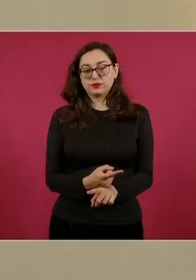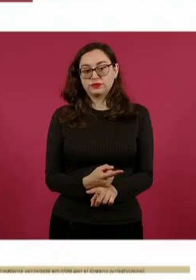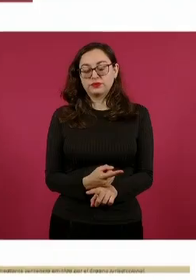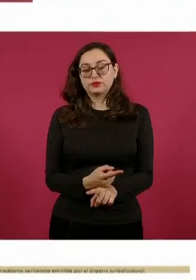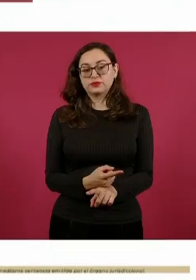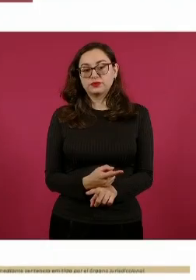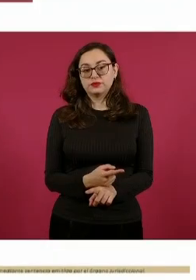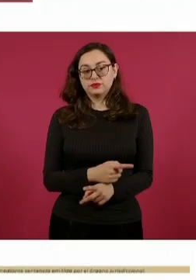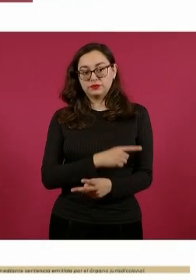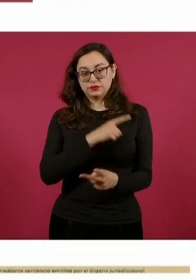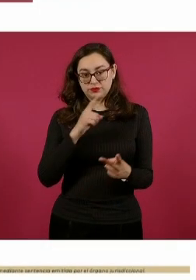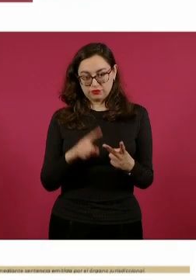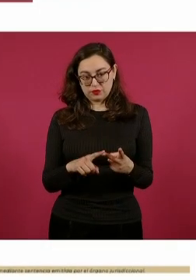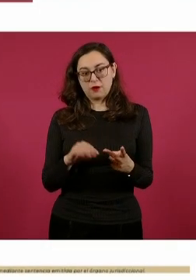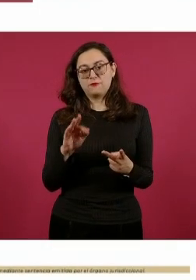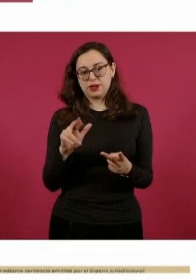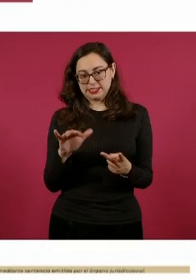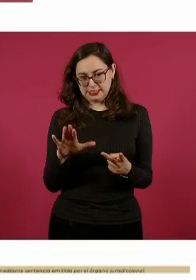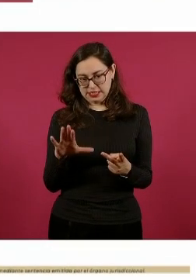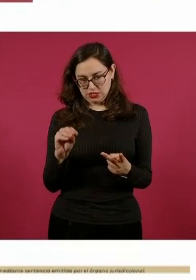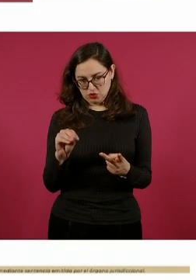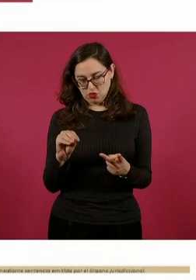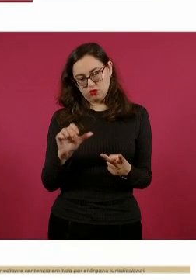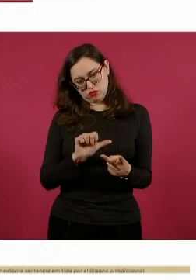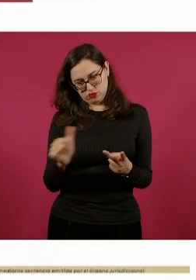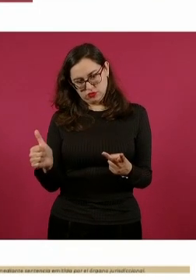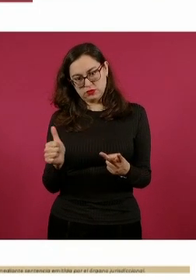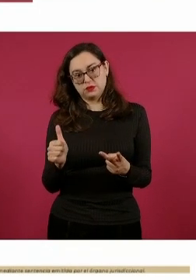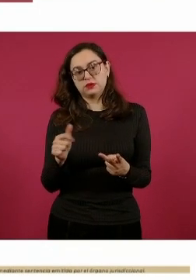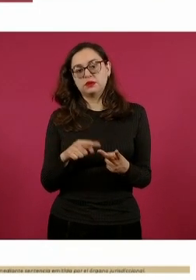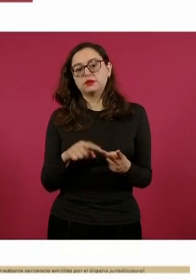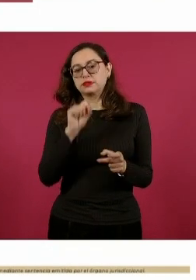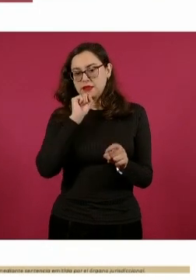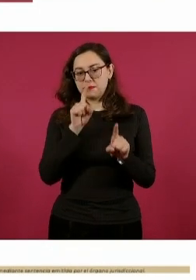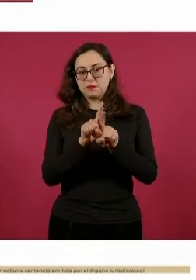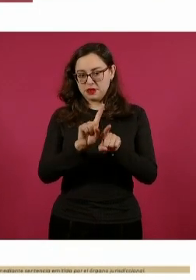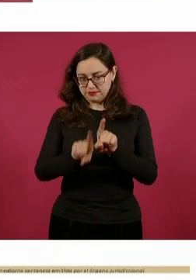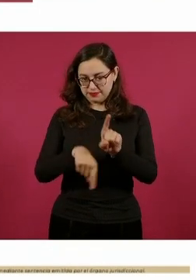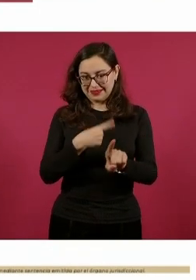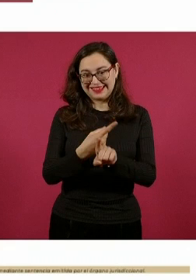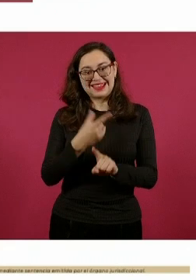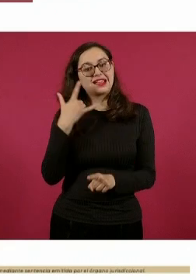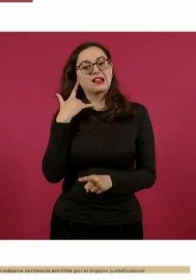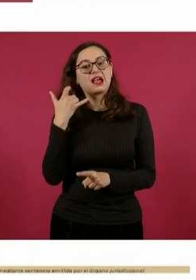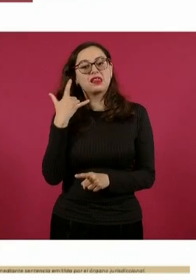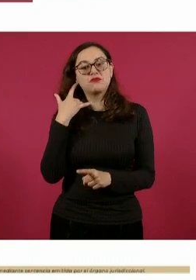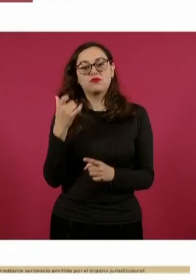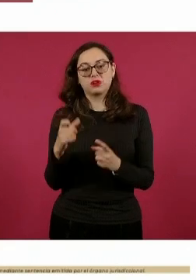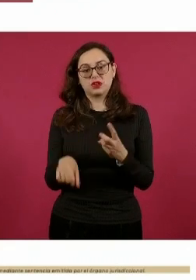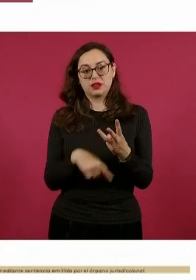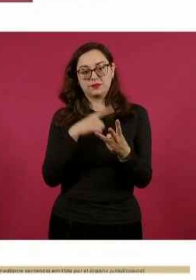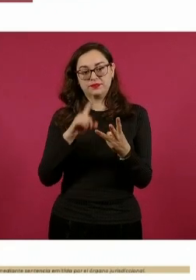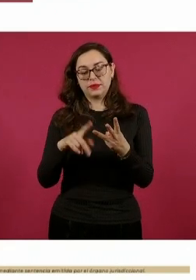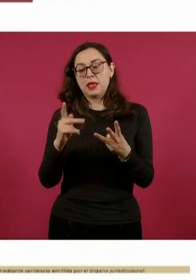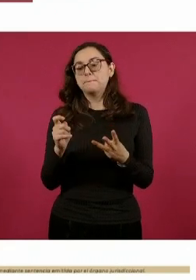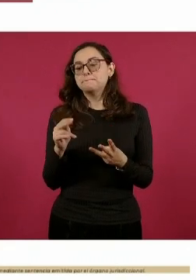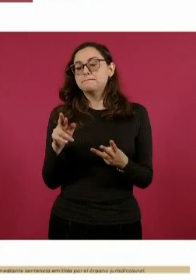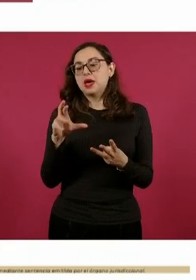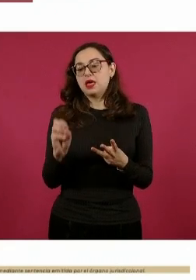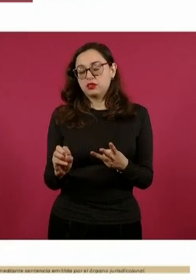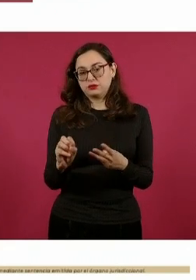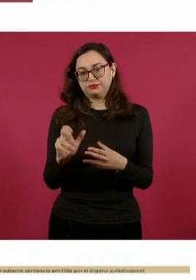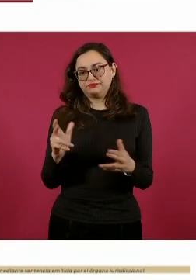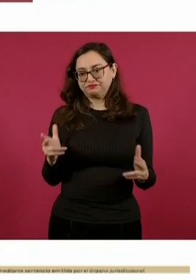el estado de California, por abuso sexual. Y Pedro, requerido también por una corte en el estado de California, por